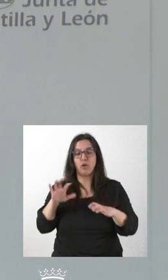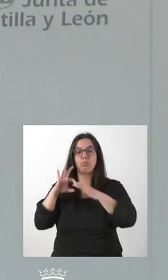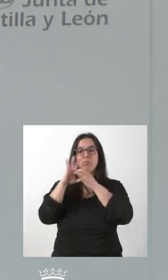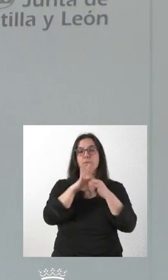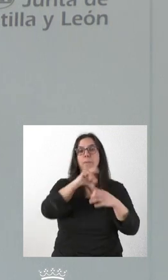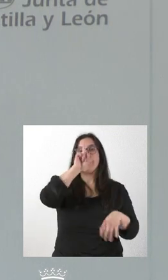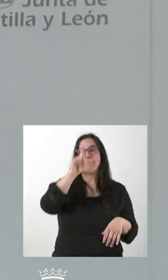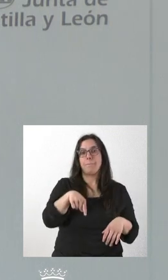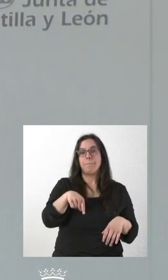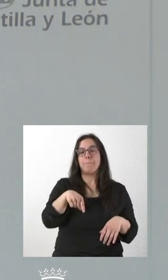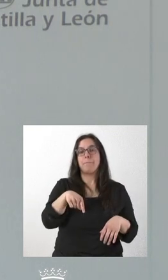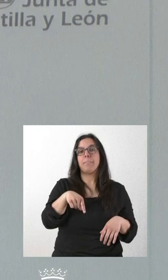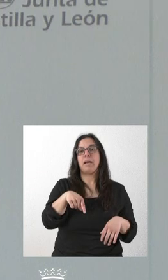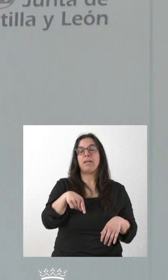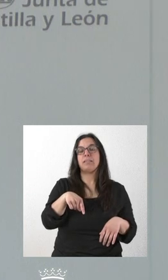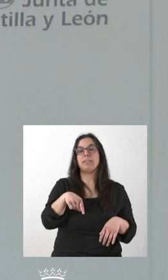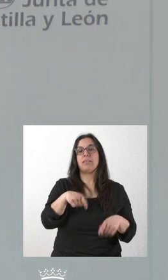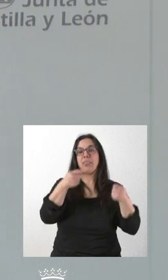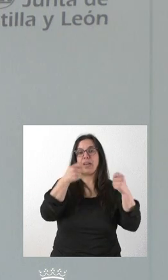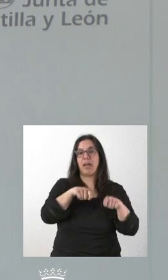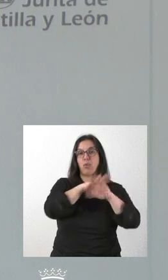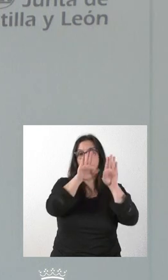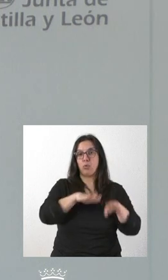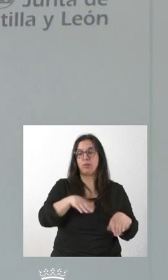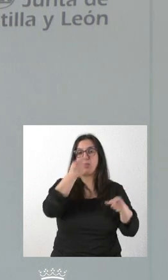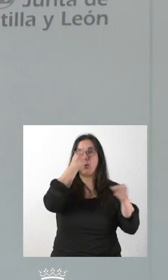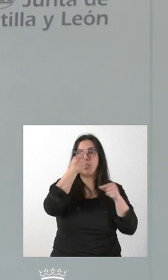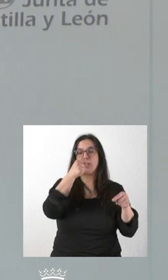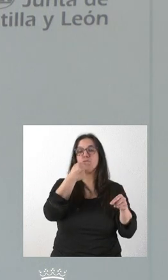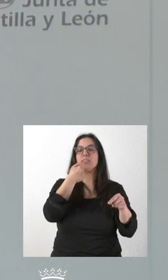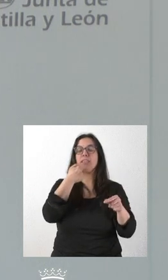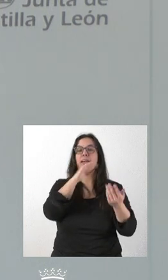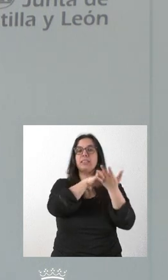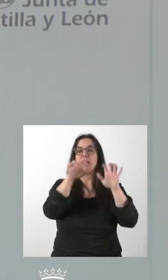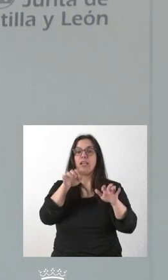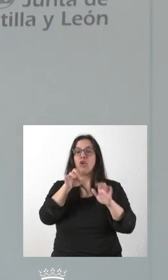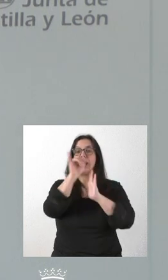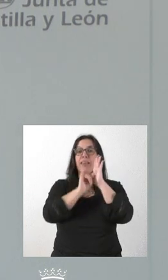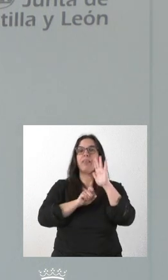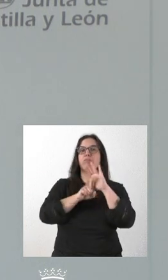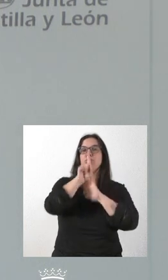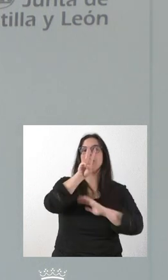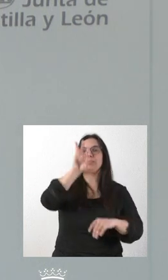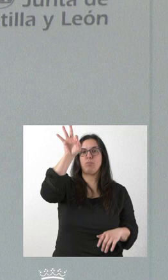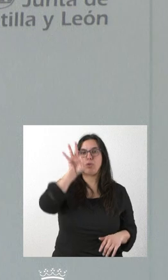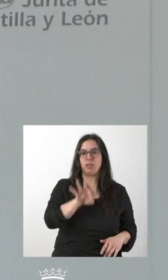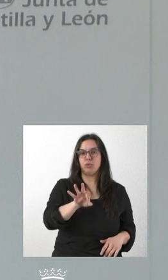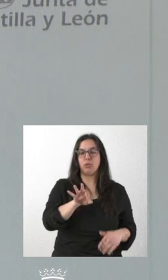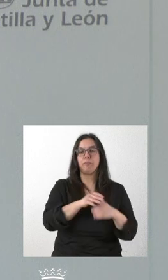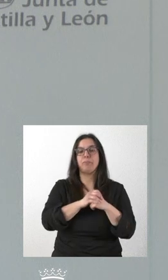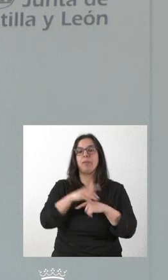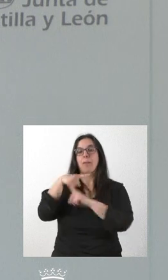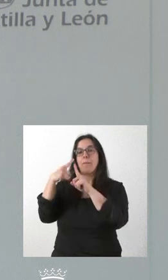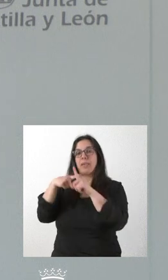mes último para el que se disponen de datos refleja que Castilla y León creció en ese índice de producción industrial un 3%. La media